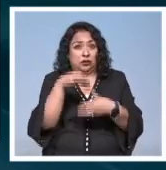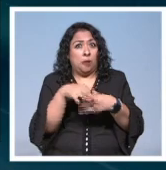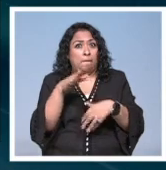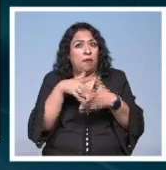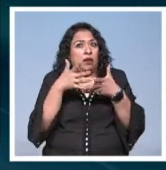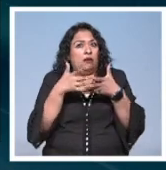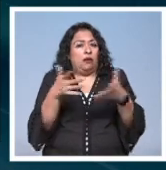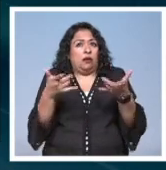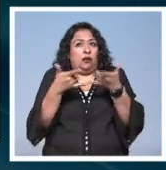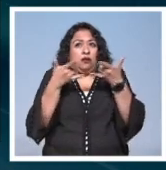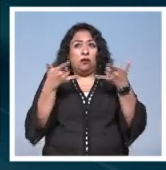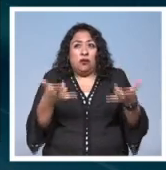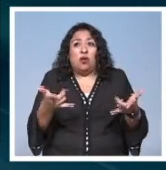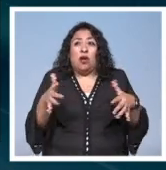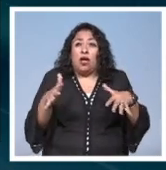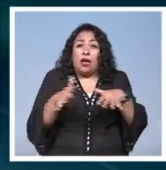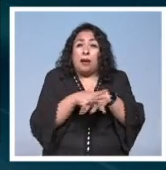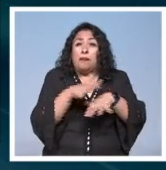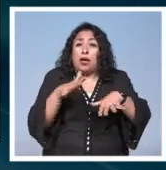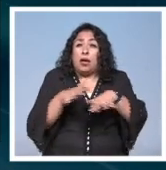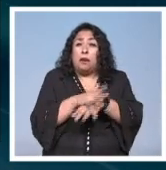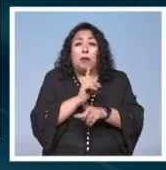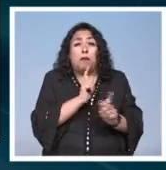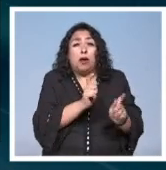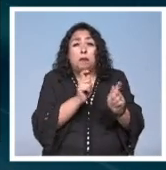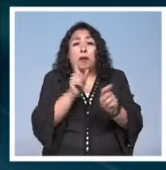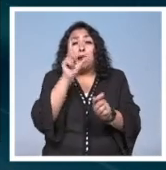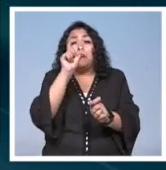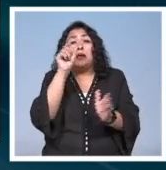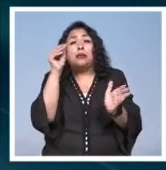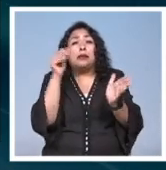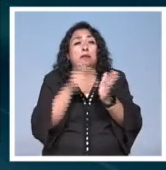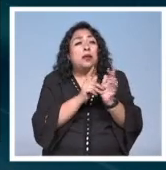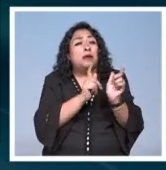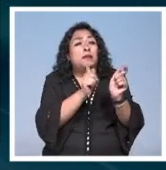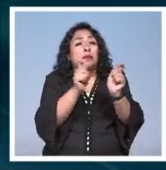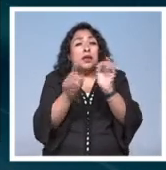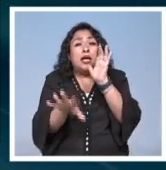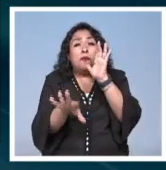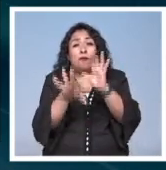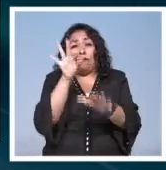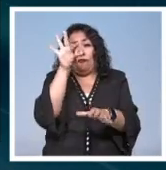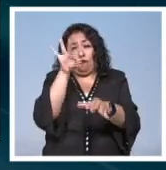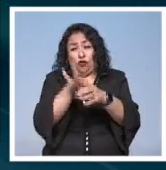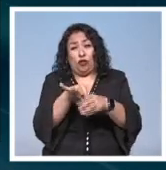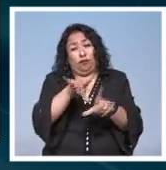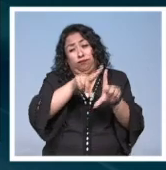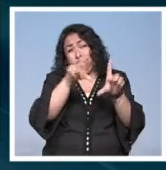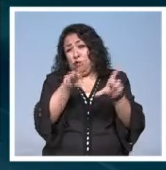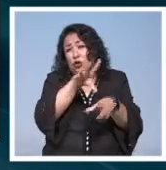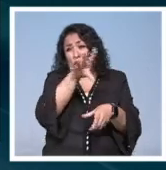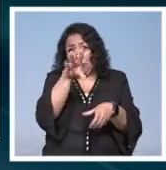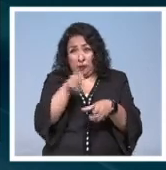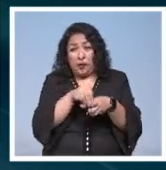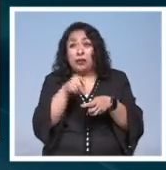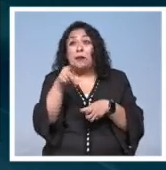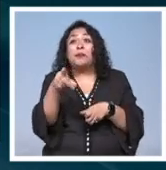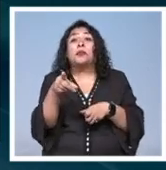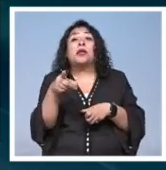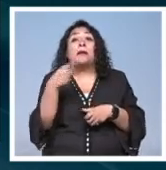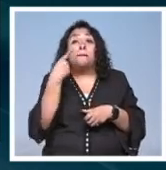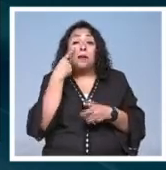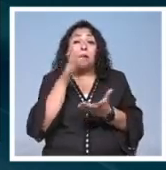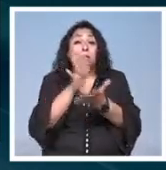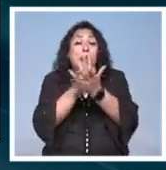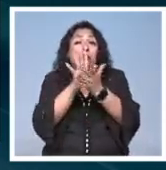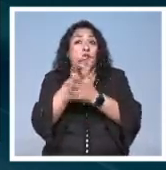historia se van a renovar más de 20 mil cargos de elección popular en todo el territorio mexicano la presencia